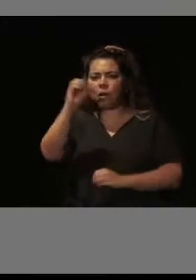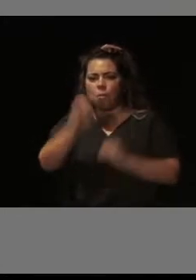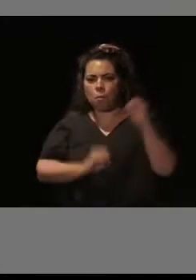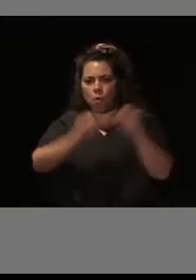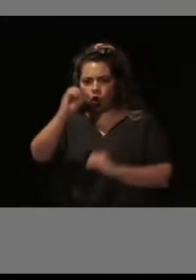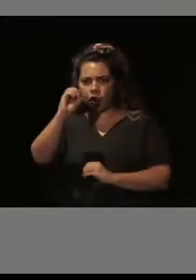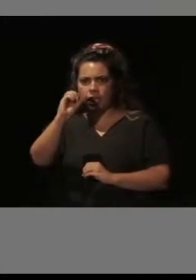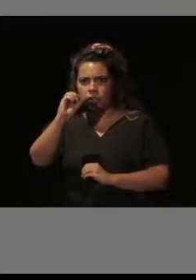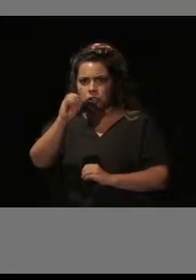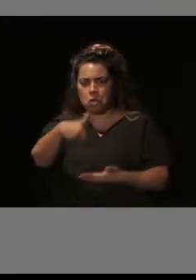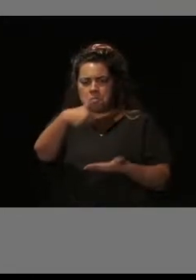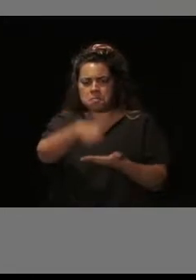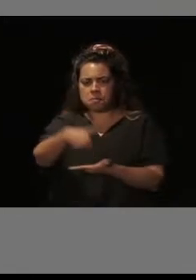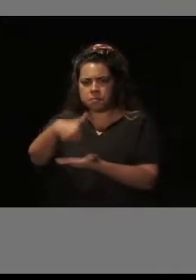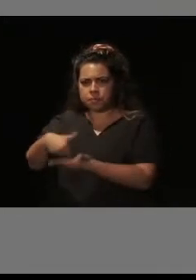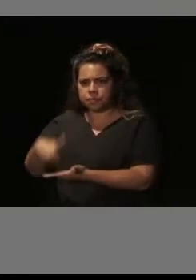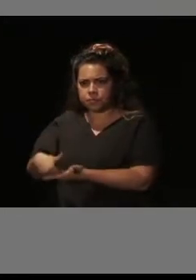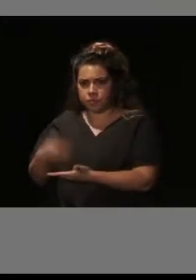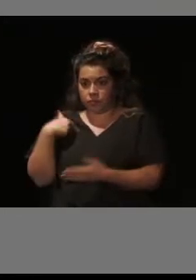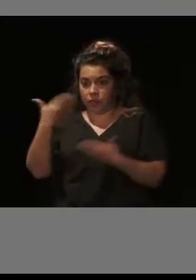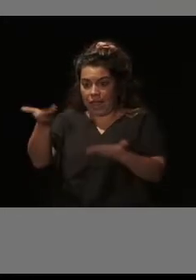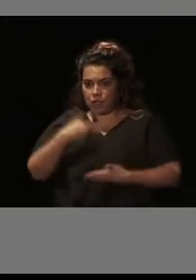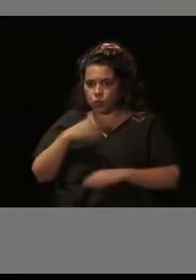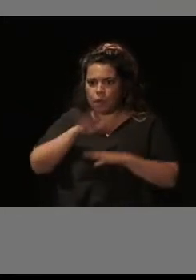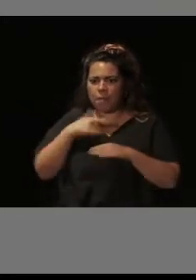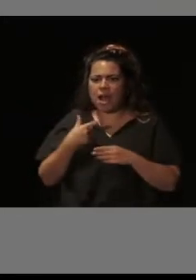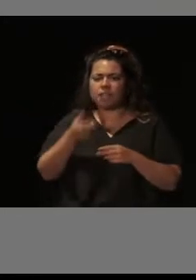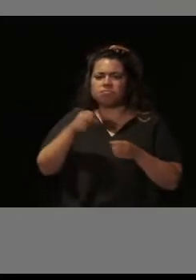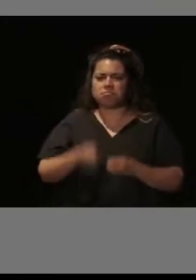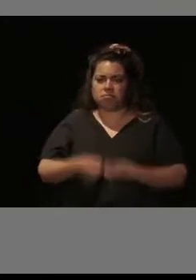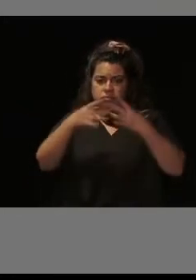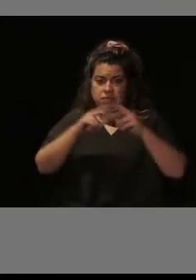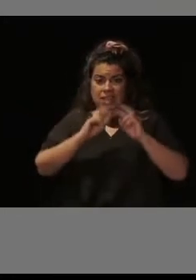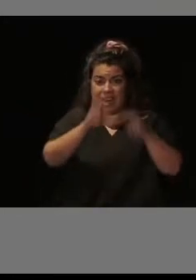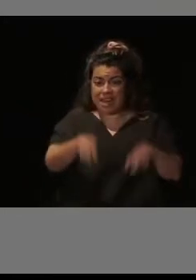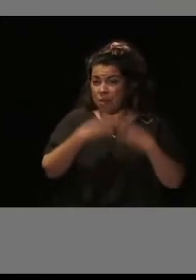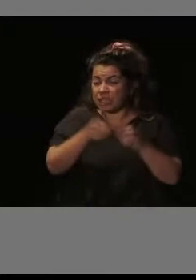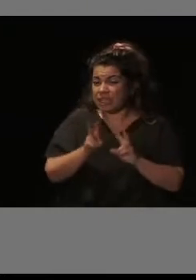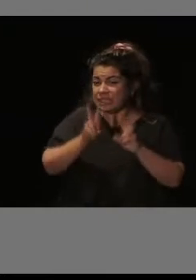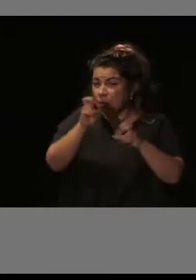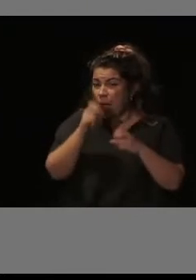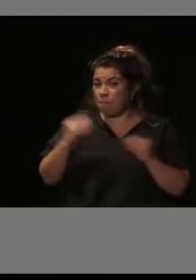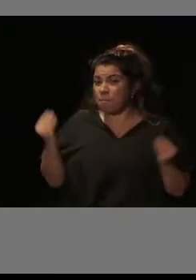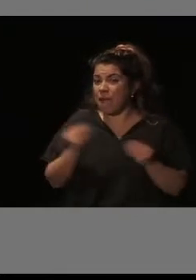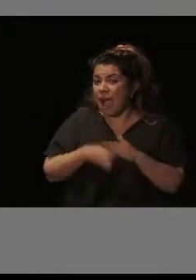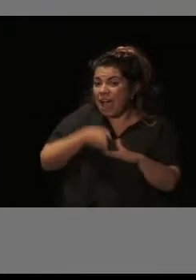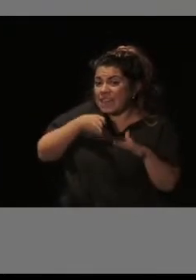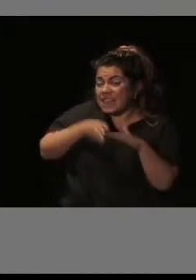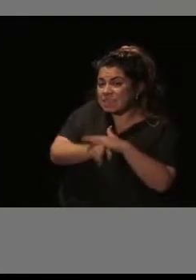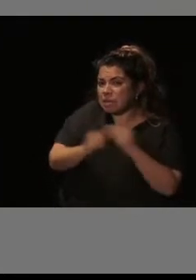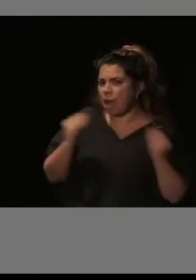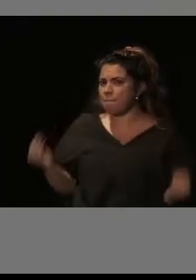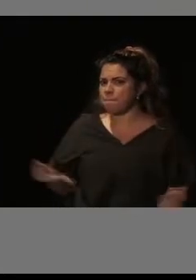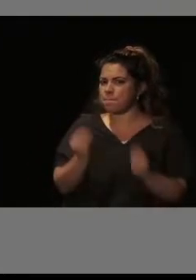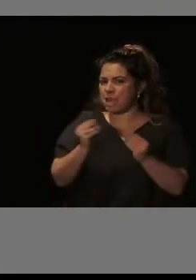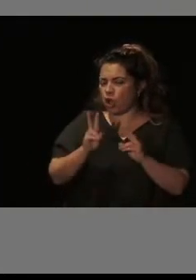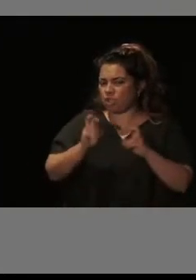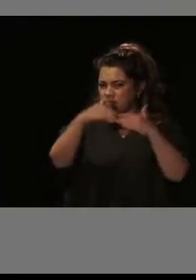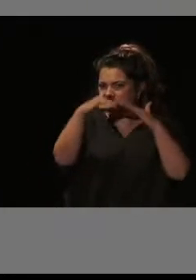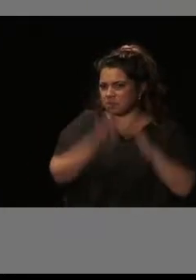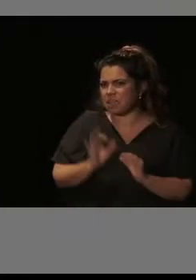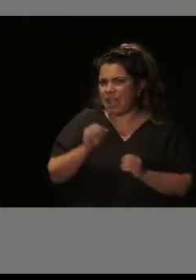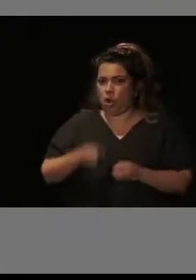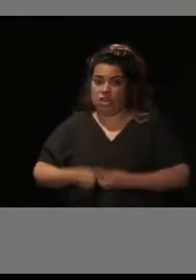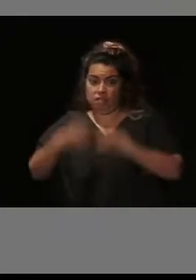de lo que nos solicitan ayuda para rehabilitar son mejoras en la accesibilidad de sus edificios y sus viviendas. Luego,